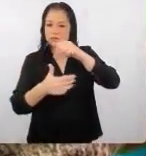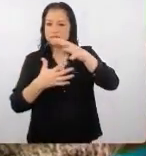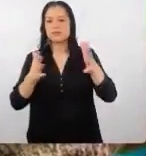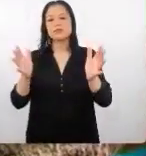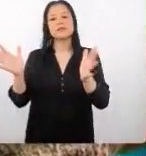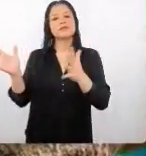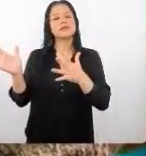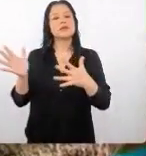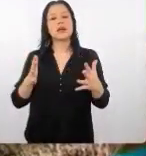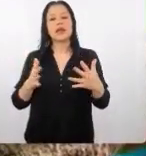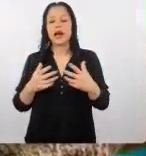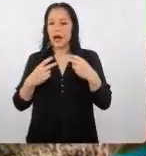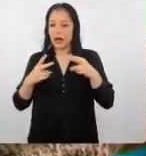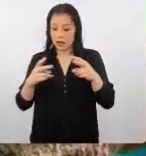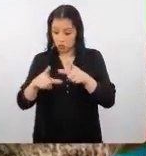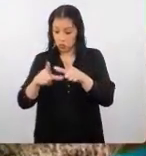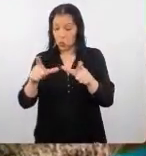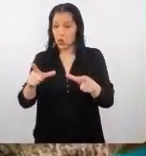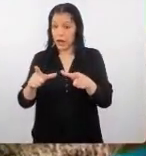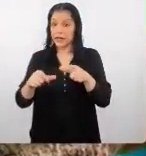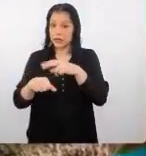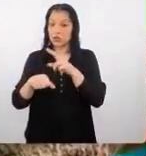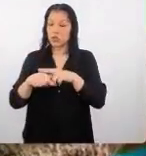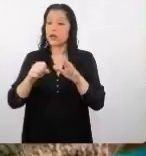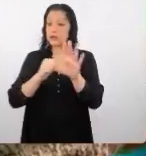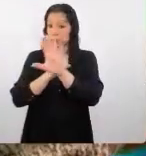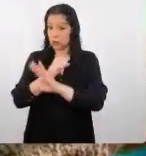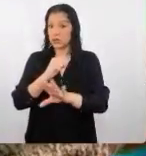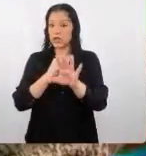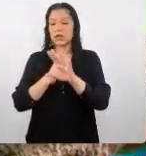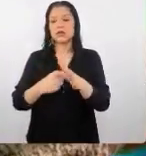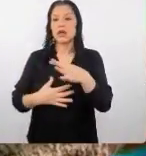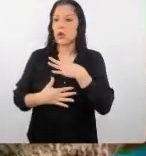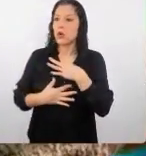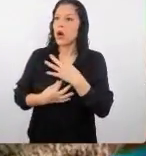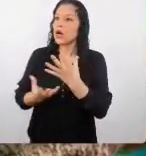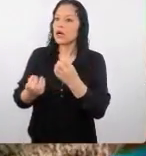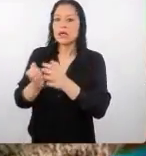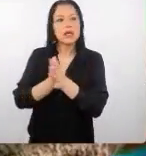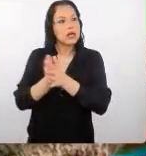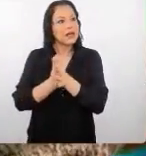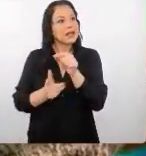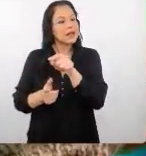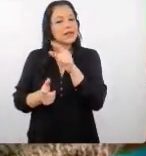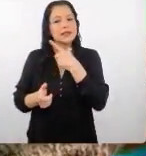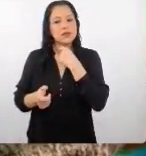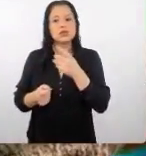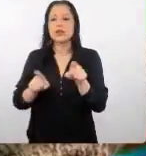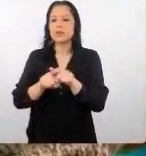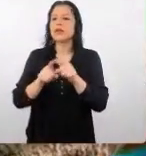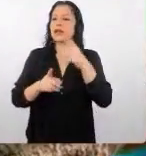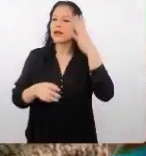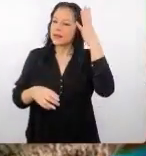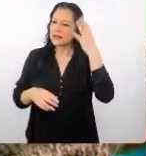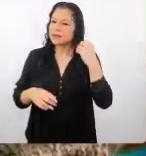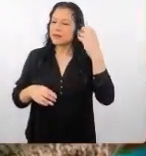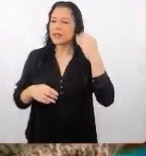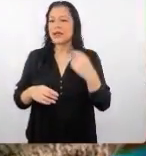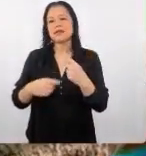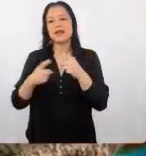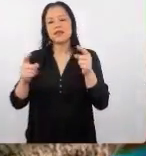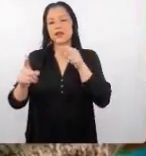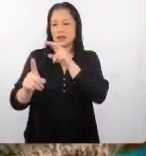libre las reservas naturales es algo que llama mucho la atención también van a buscar experimentar desde diferentes